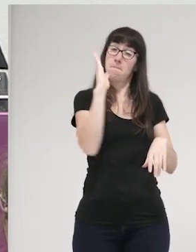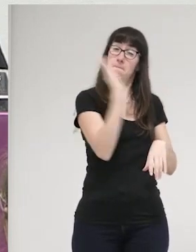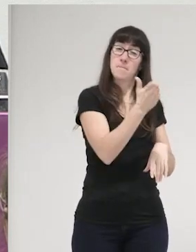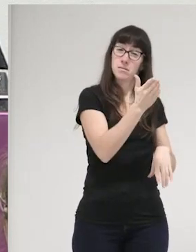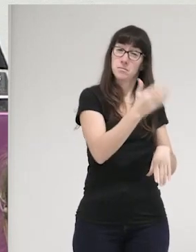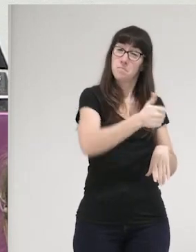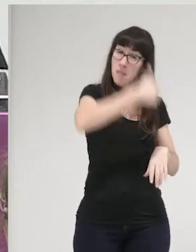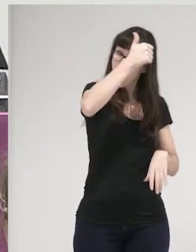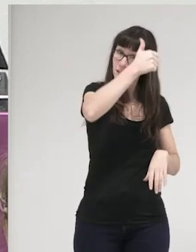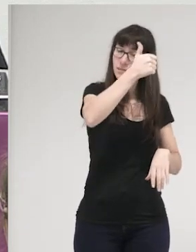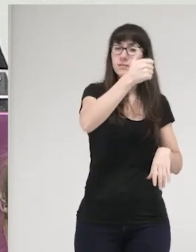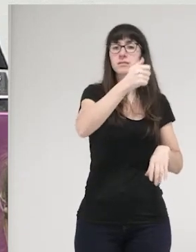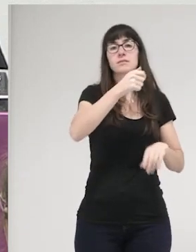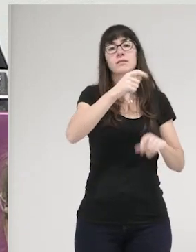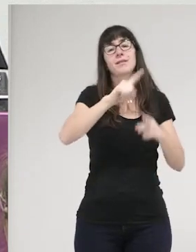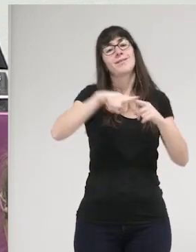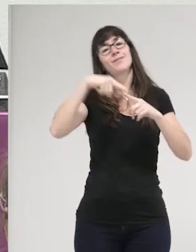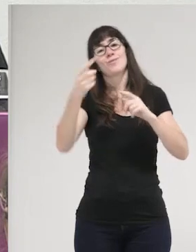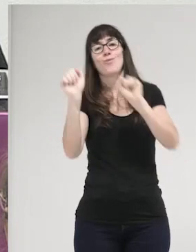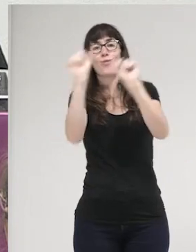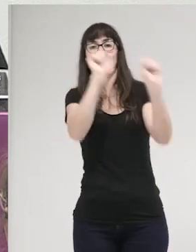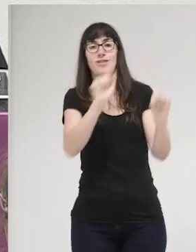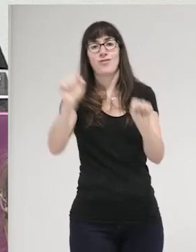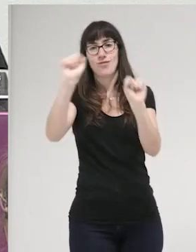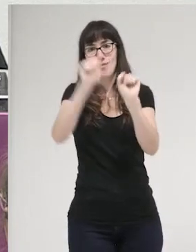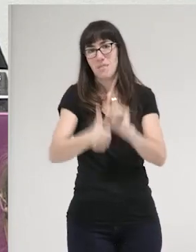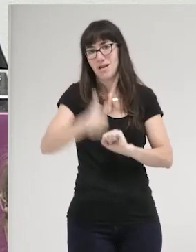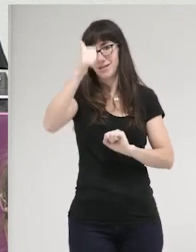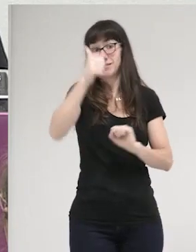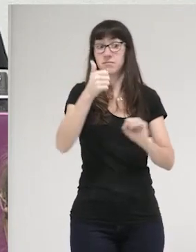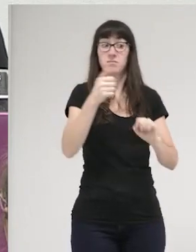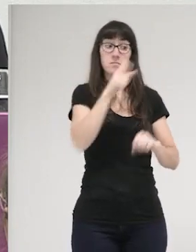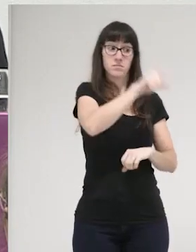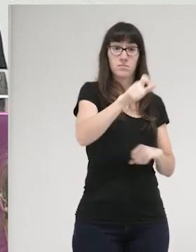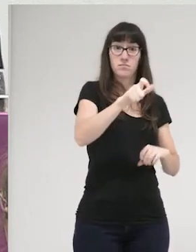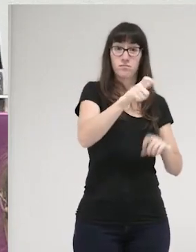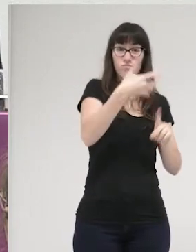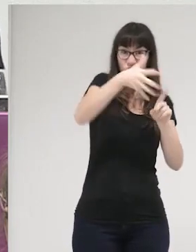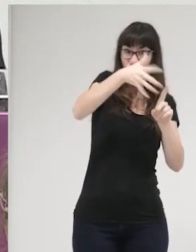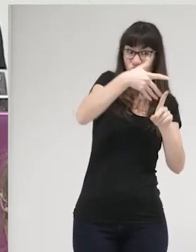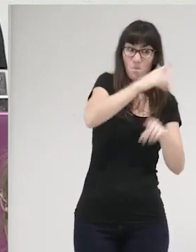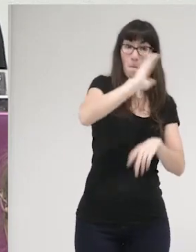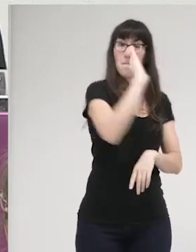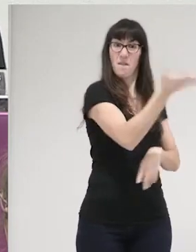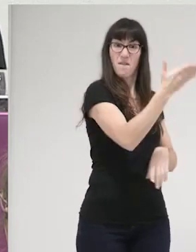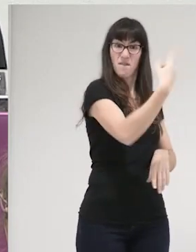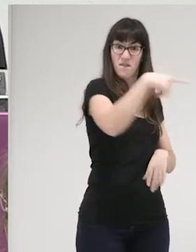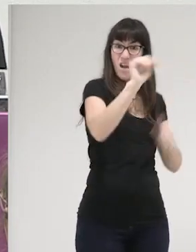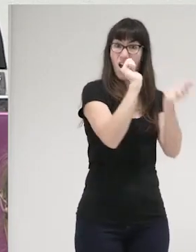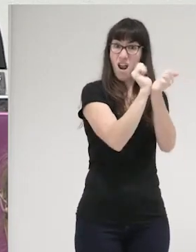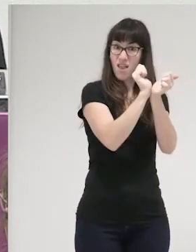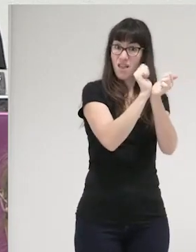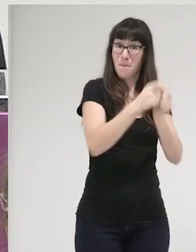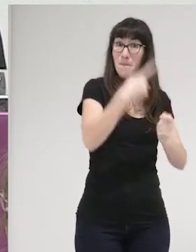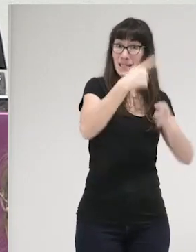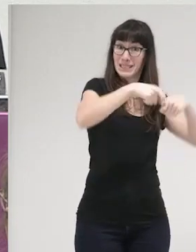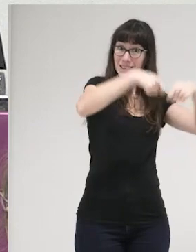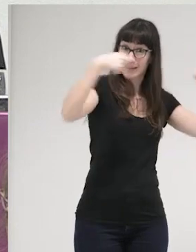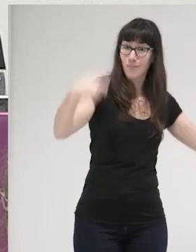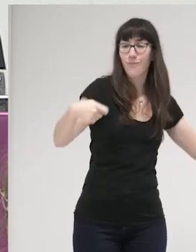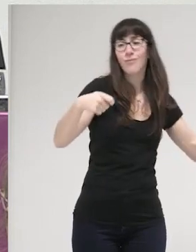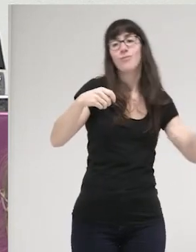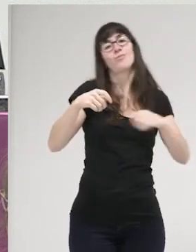más protección. Más pena para los agresores significa más protección para las mujeres. Es mentira.